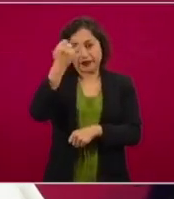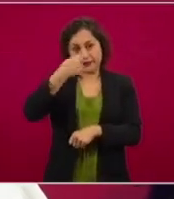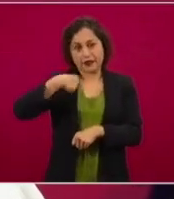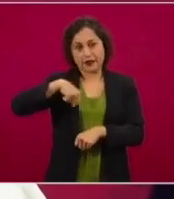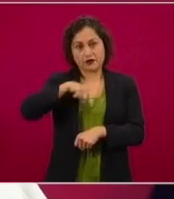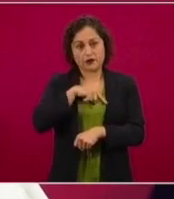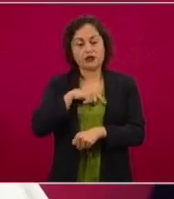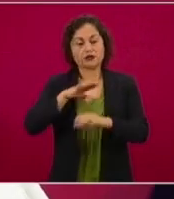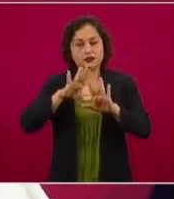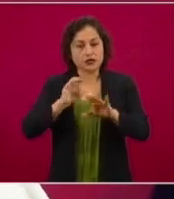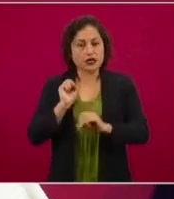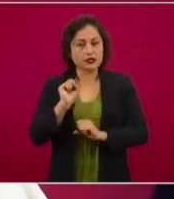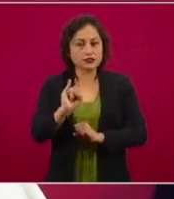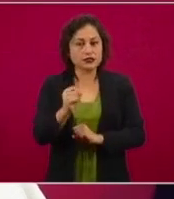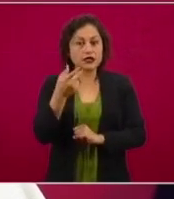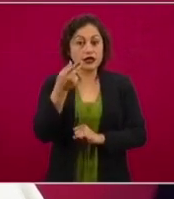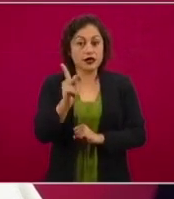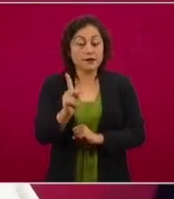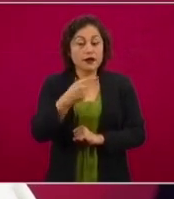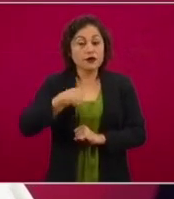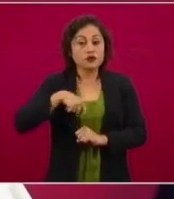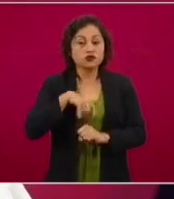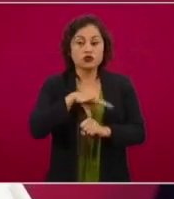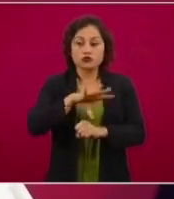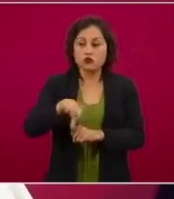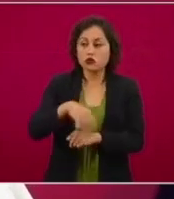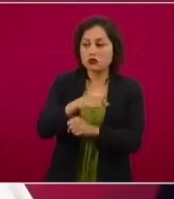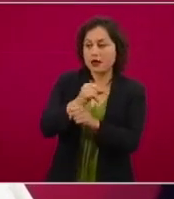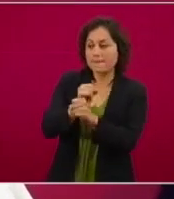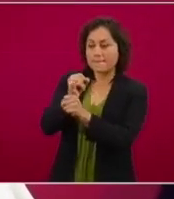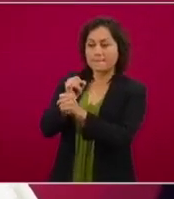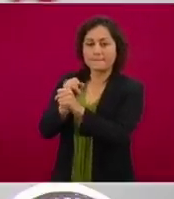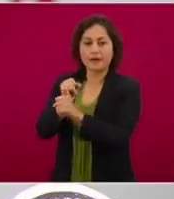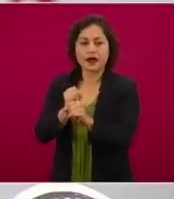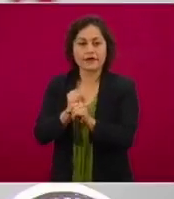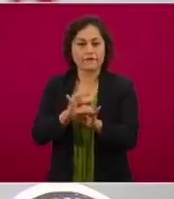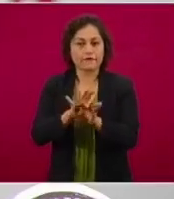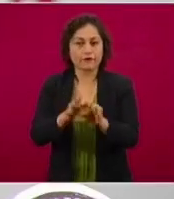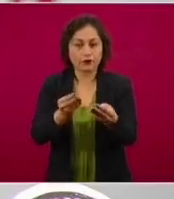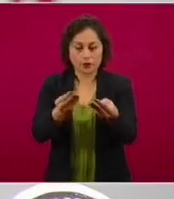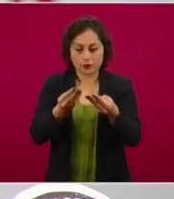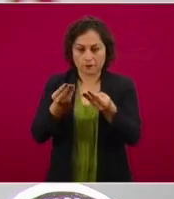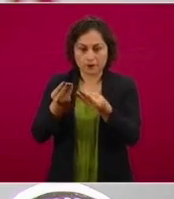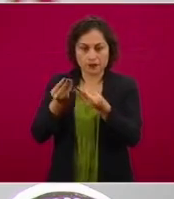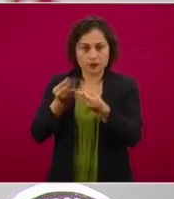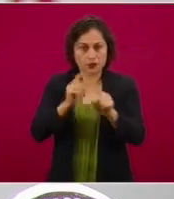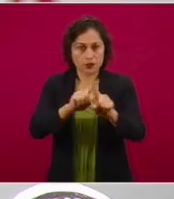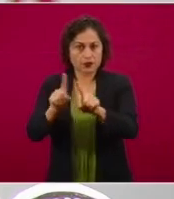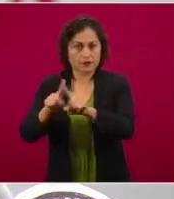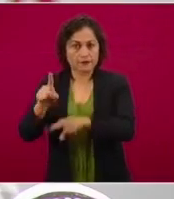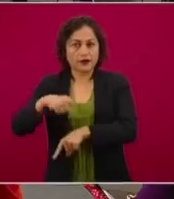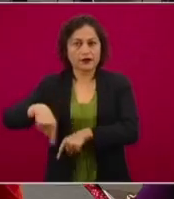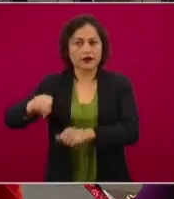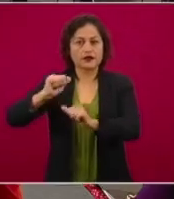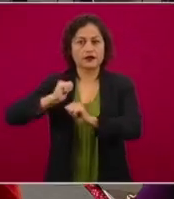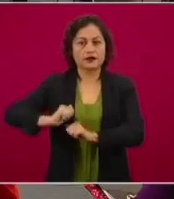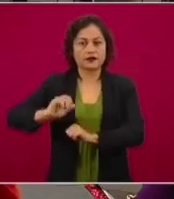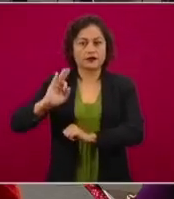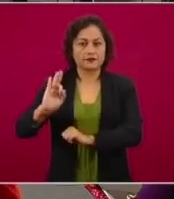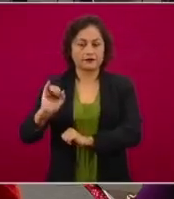corroborada con la información que nos tienen que dar y todavía está pendiente que nos den las diferentes fiscalías.